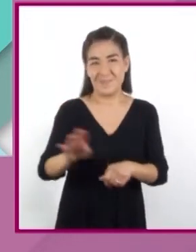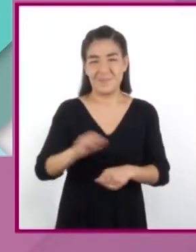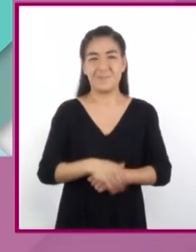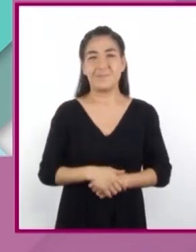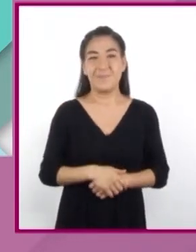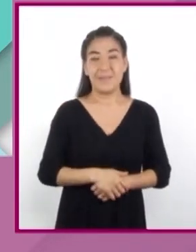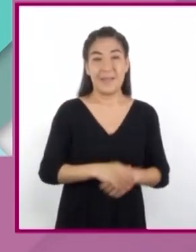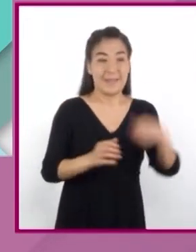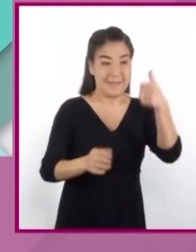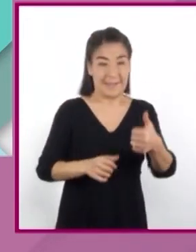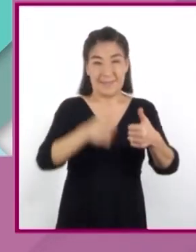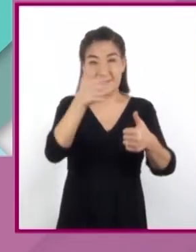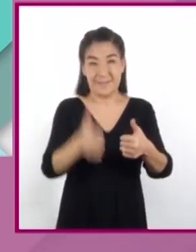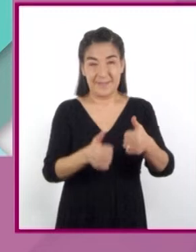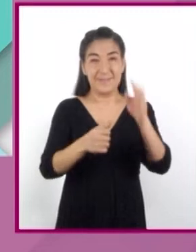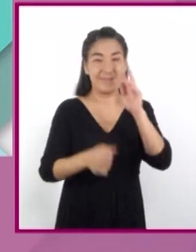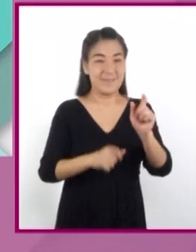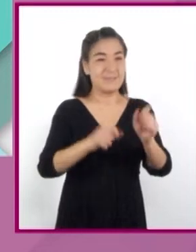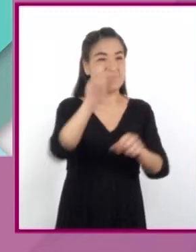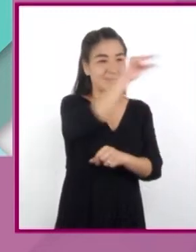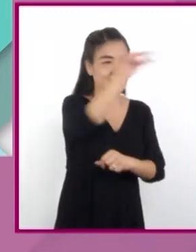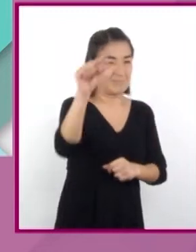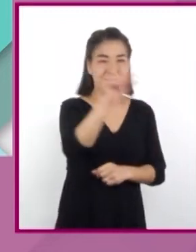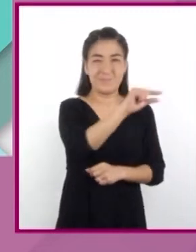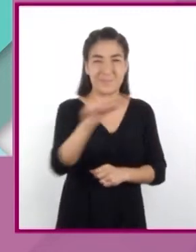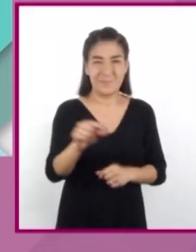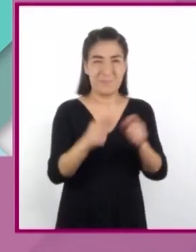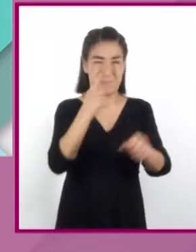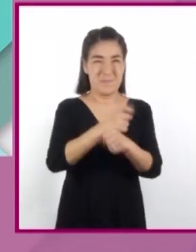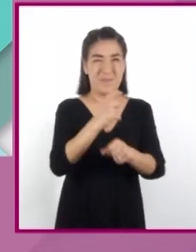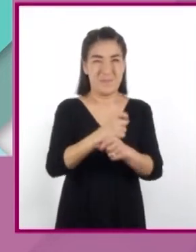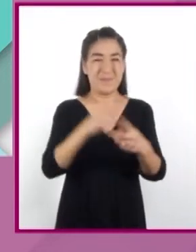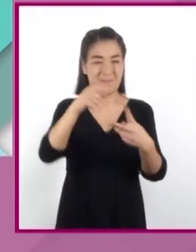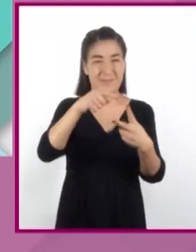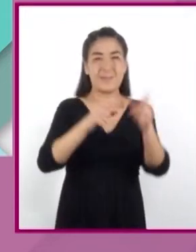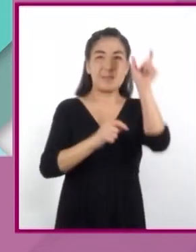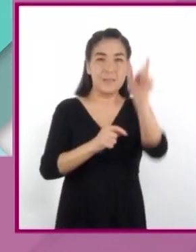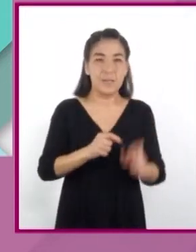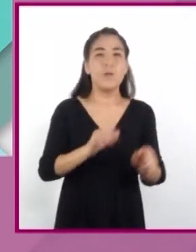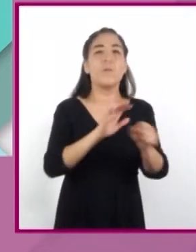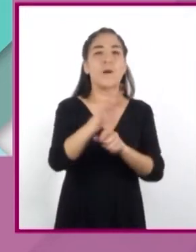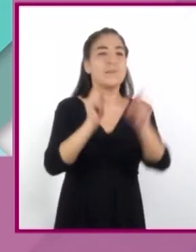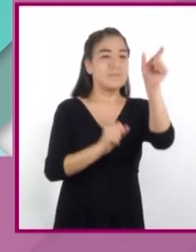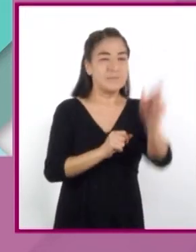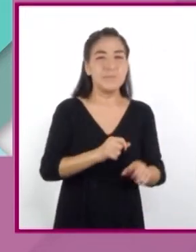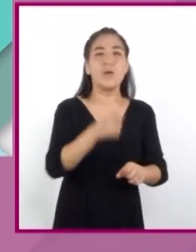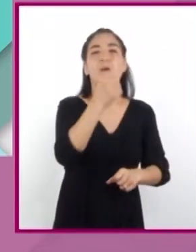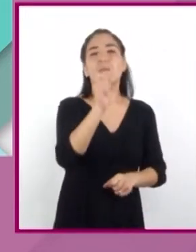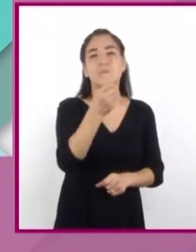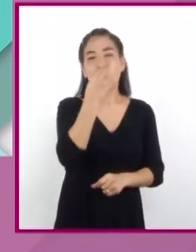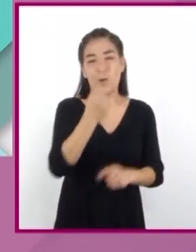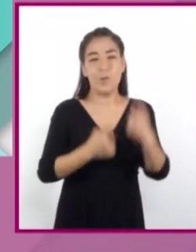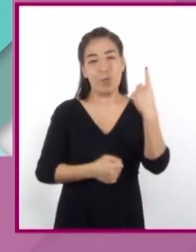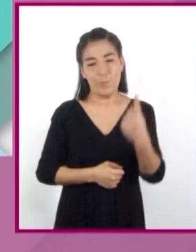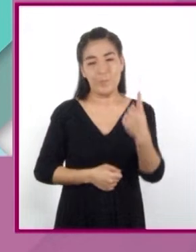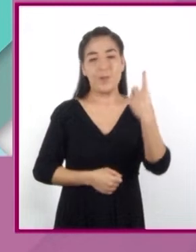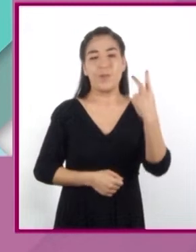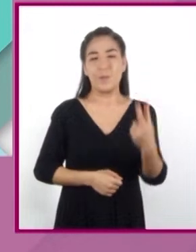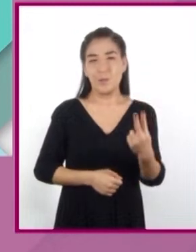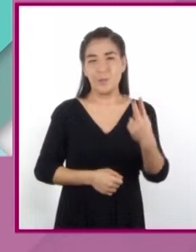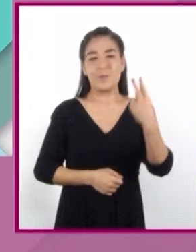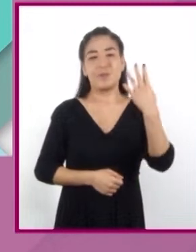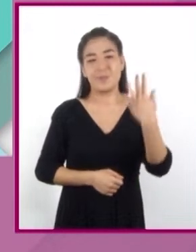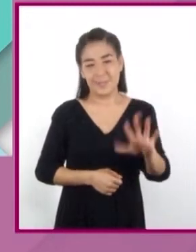cada fila de la primera columna se han registrado la cantidad de piezas de ciruelas que se consumen. 1, 2,